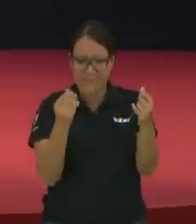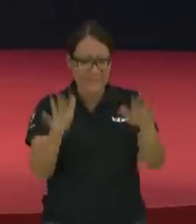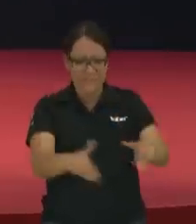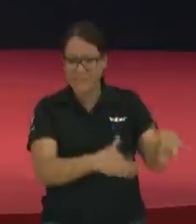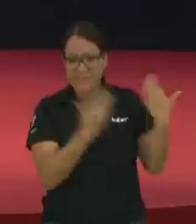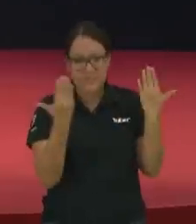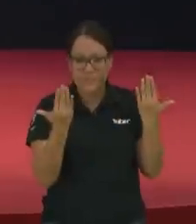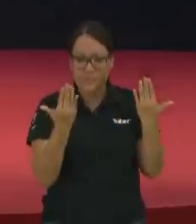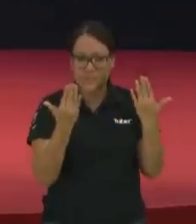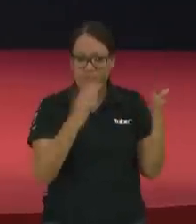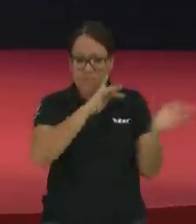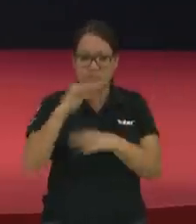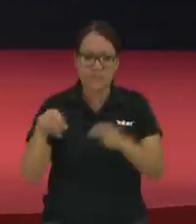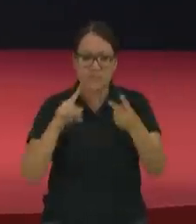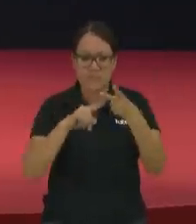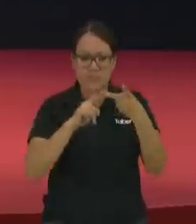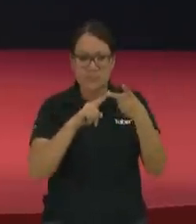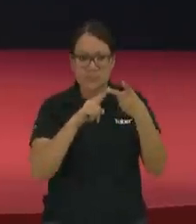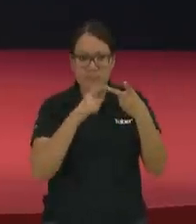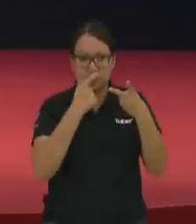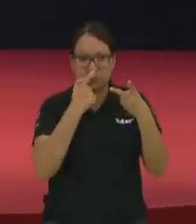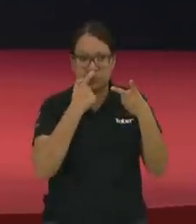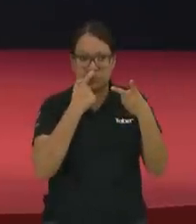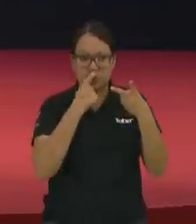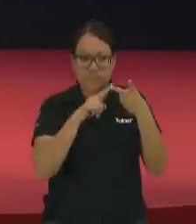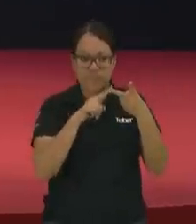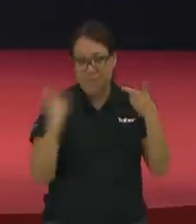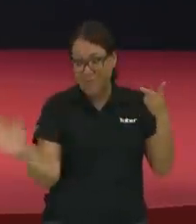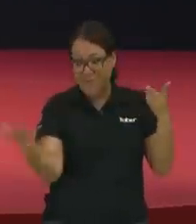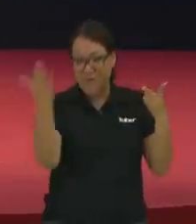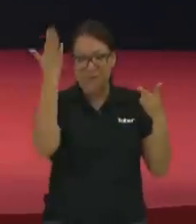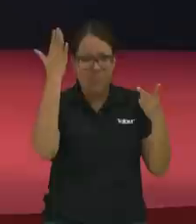En segundo lugar, la palabra nos dice y la buena fama